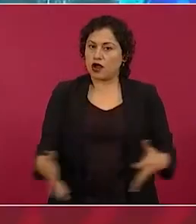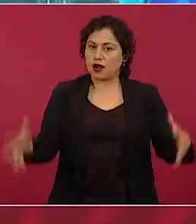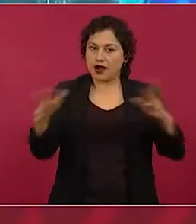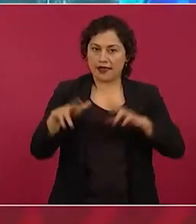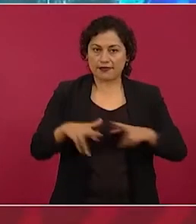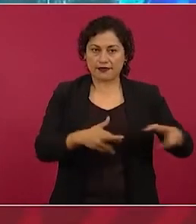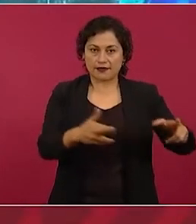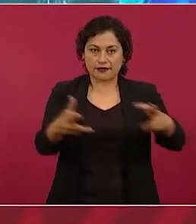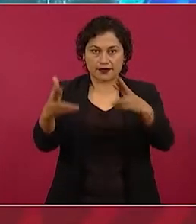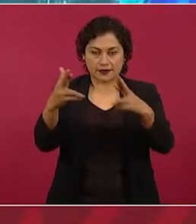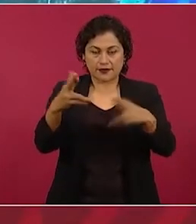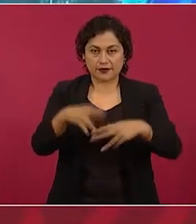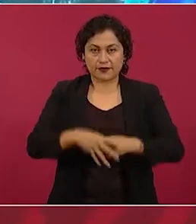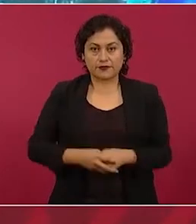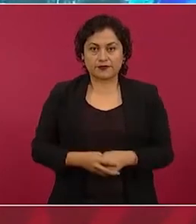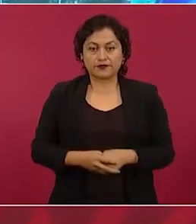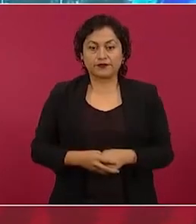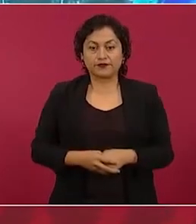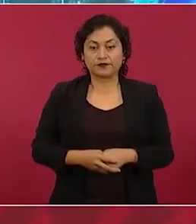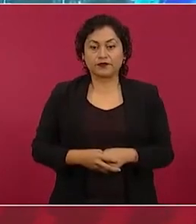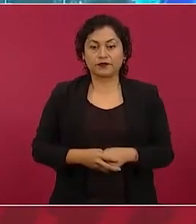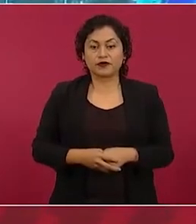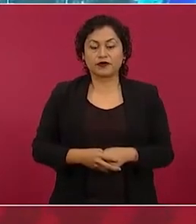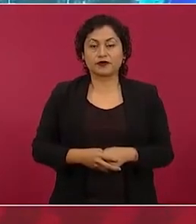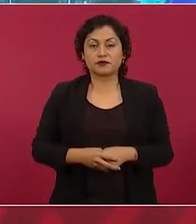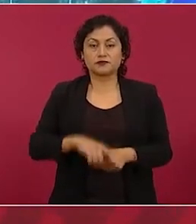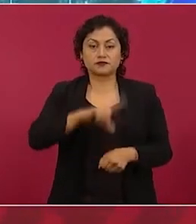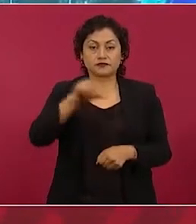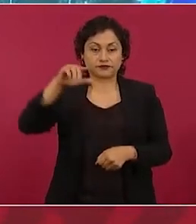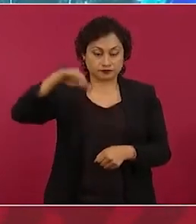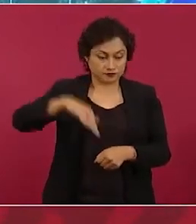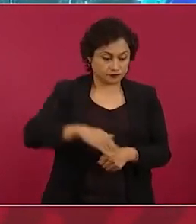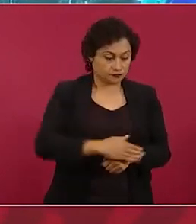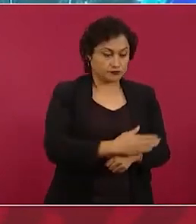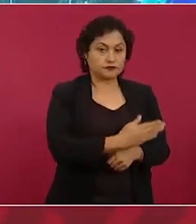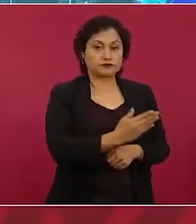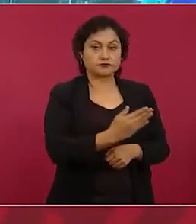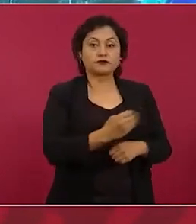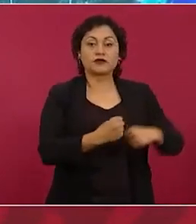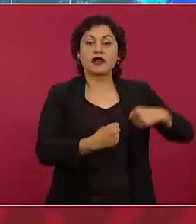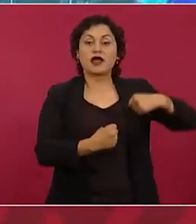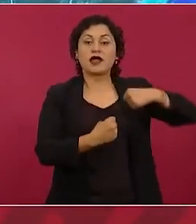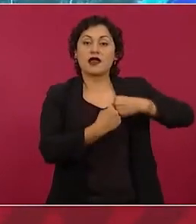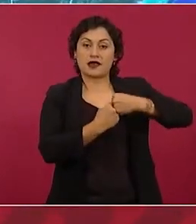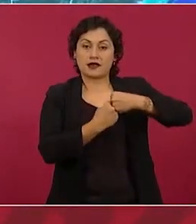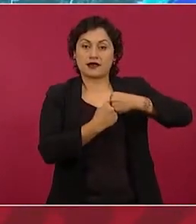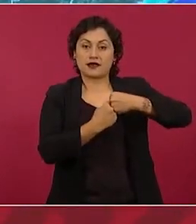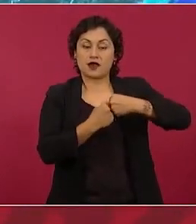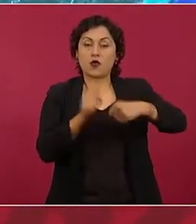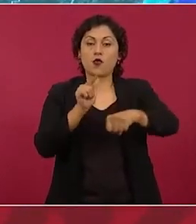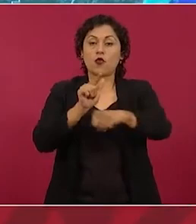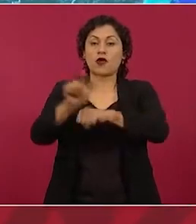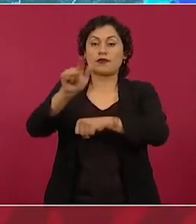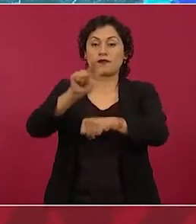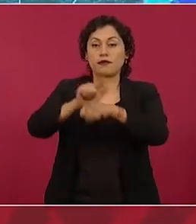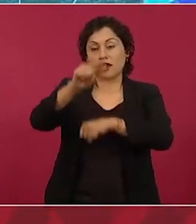y para arriba es el límite de México con Guatemala